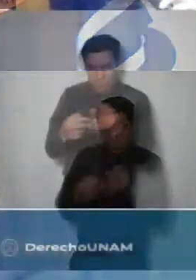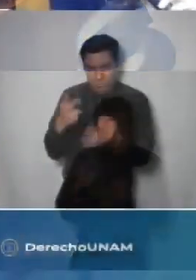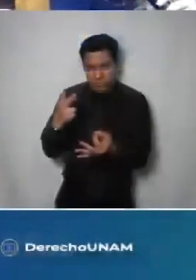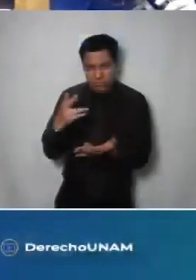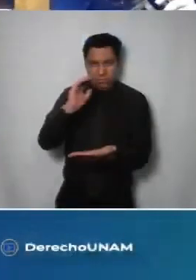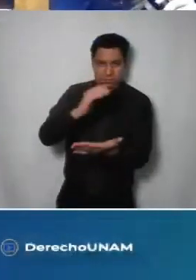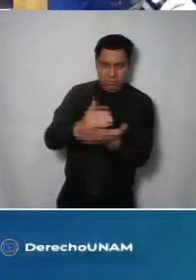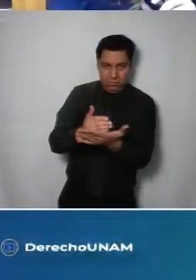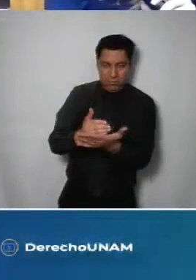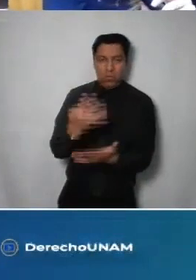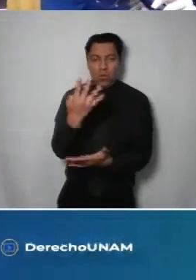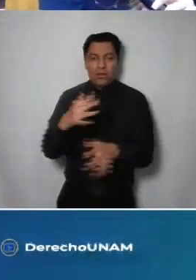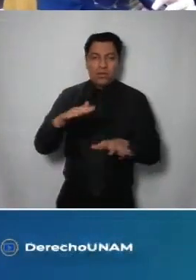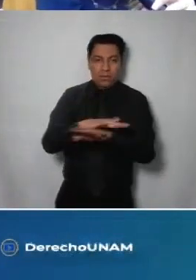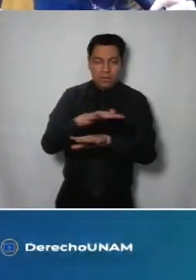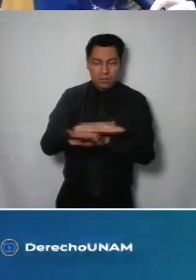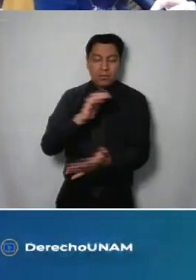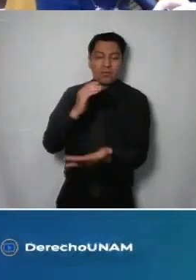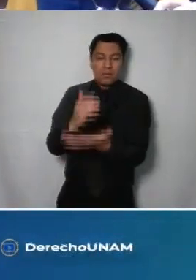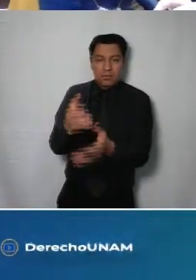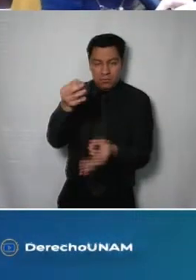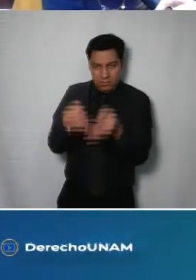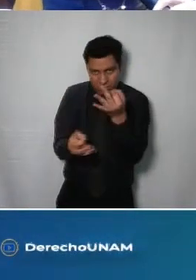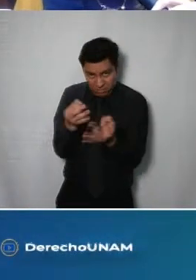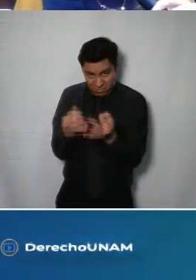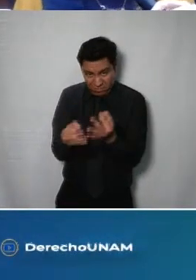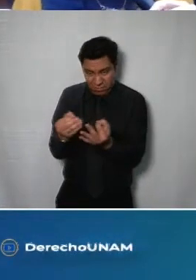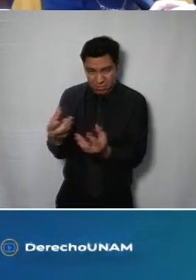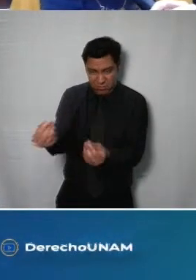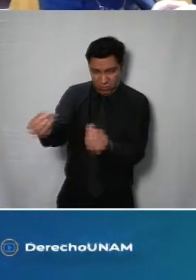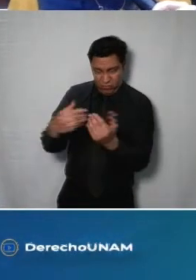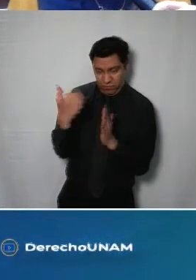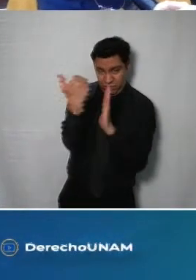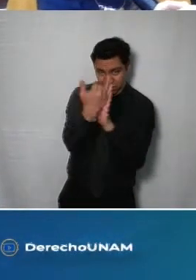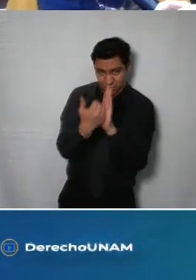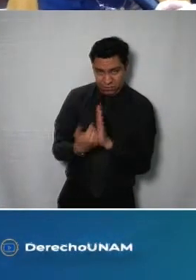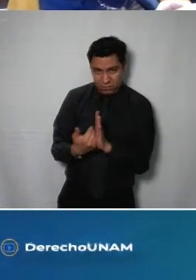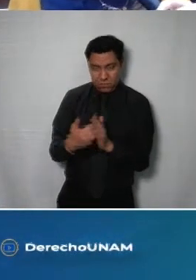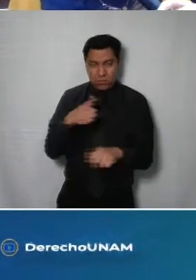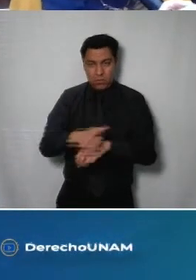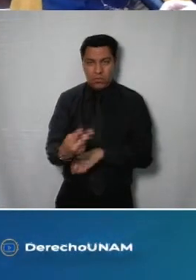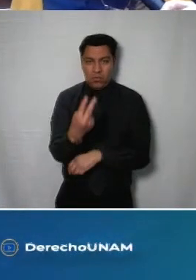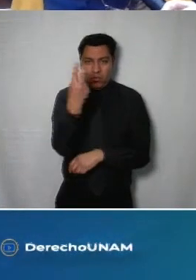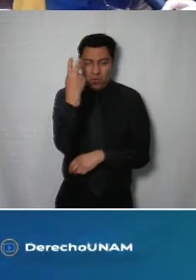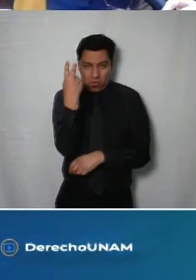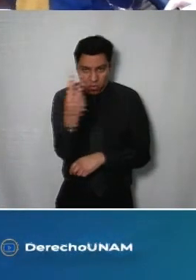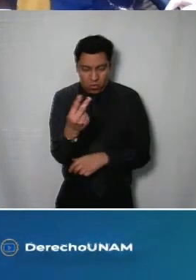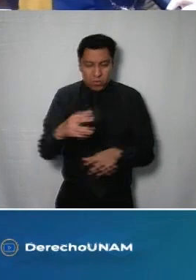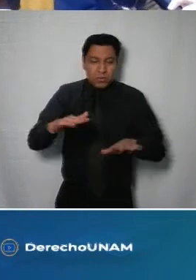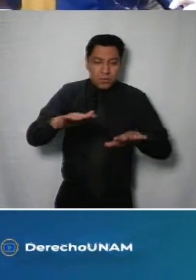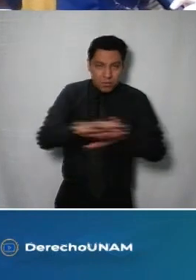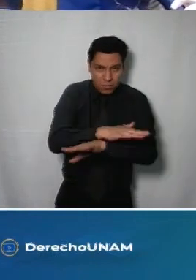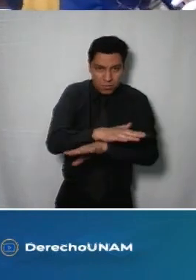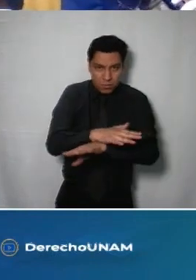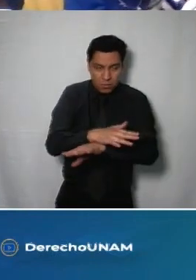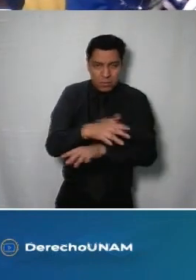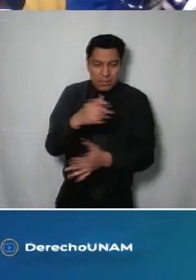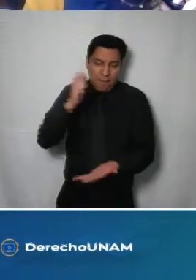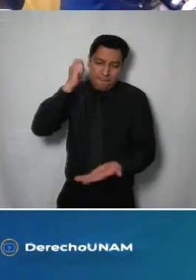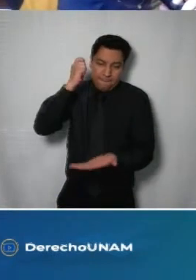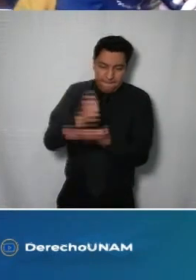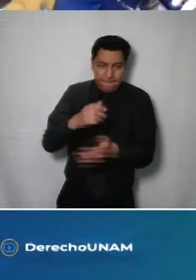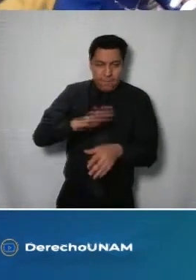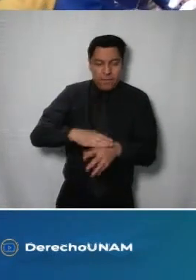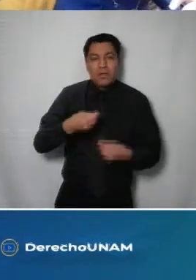4 con el sentido de modificar y sobre ser lo relativo a los requerimientos novedosos y 2 con el sentido de modificar y se da vista